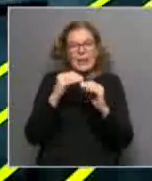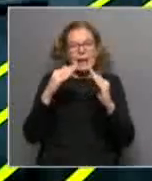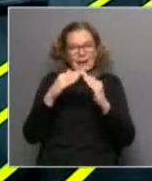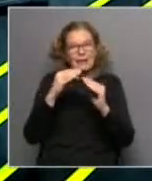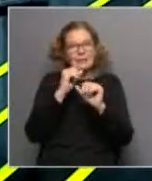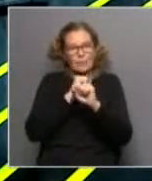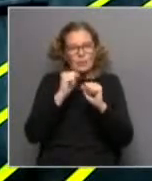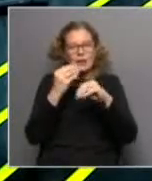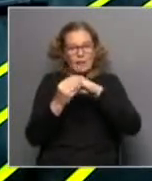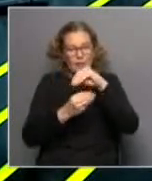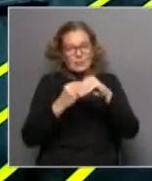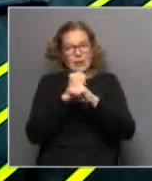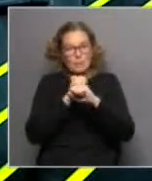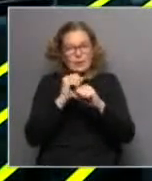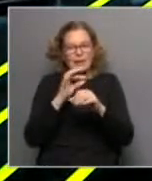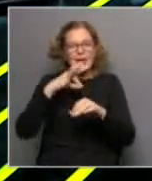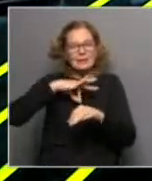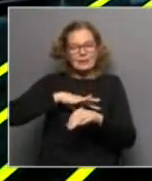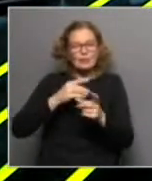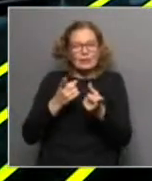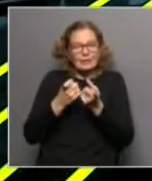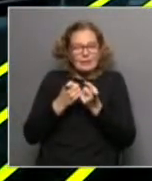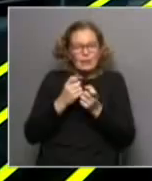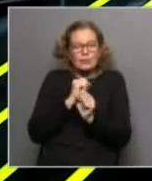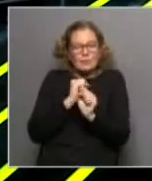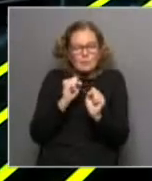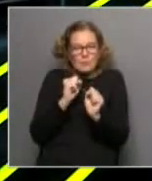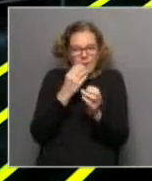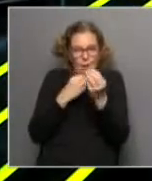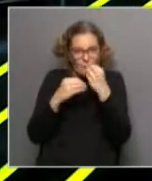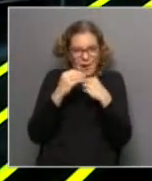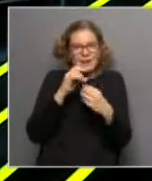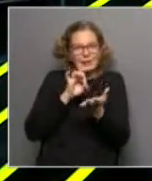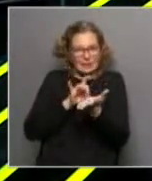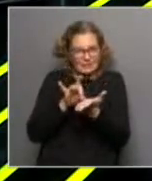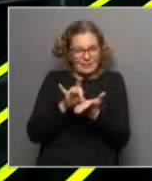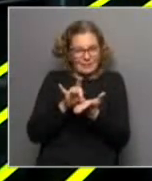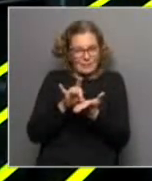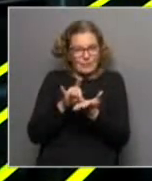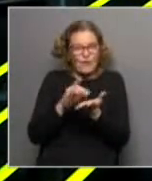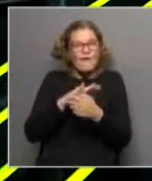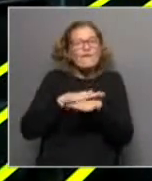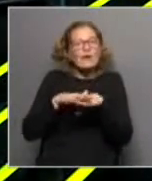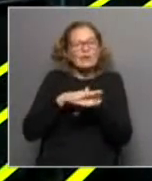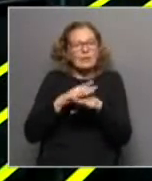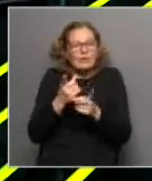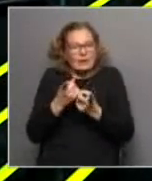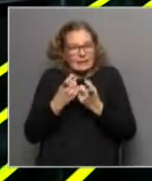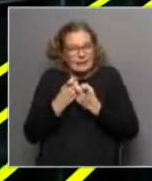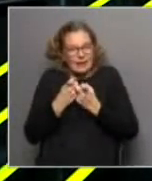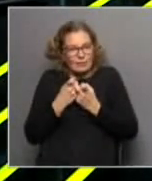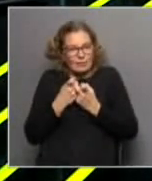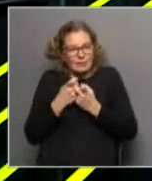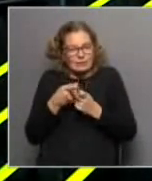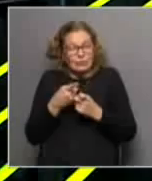necesarios, a los ingresos necesarios, para satisfacer esas necesidades. Entonces, este tipo de indicadores tienen como esas limitas,